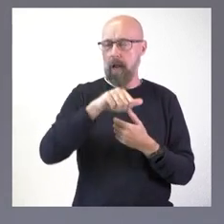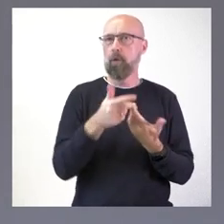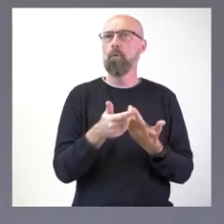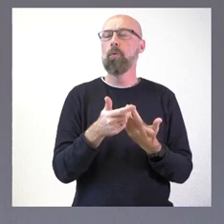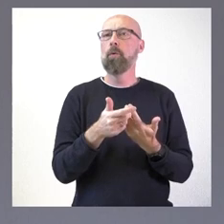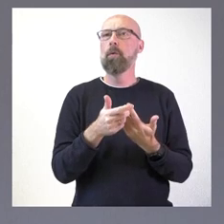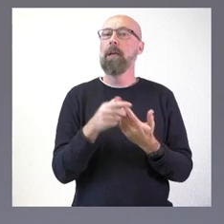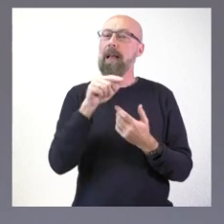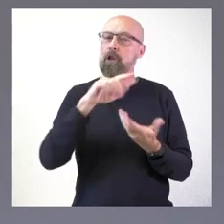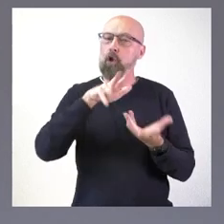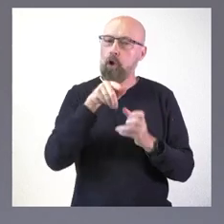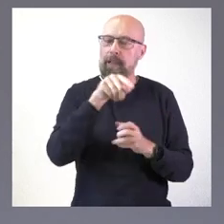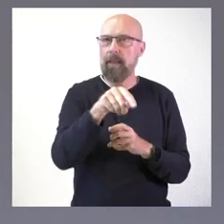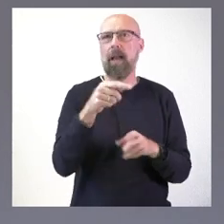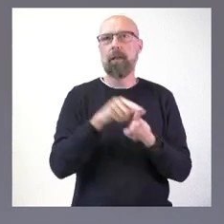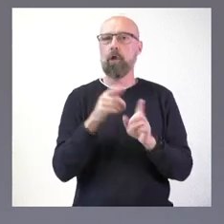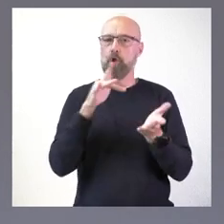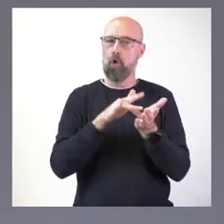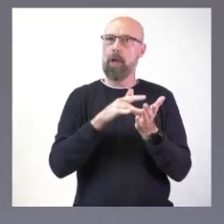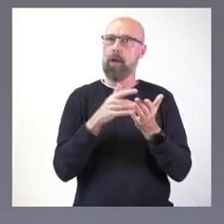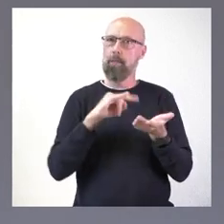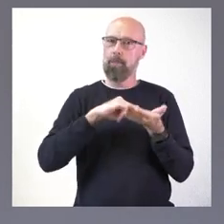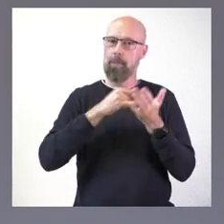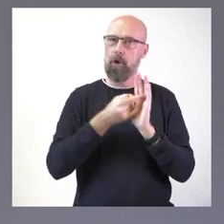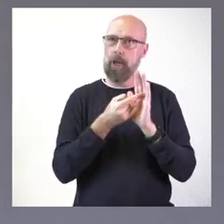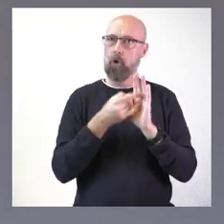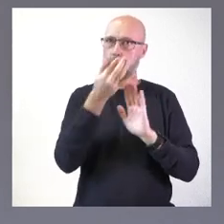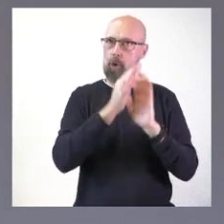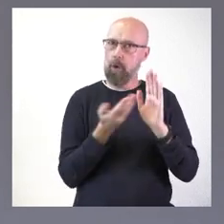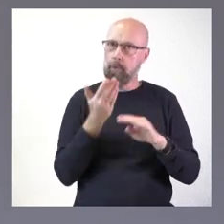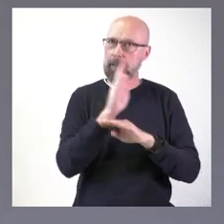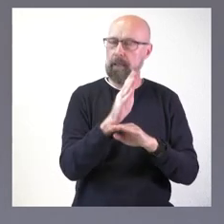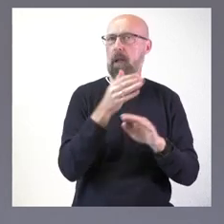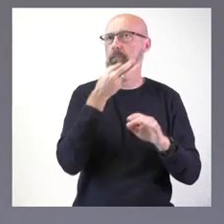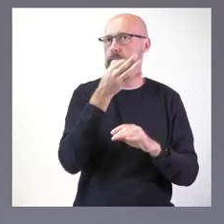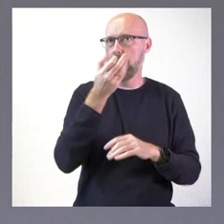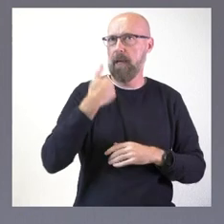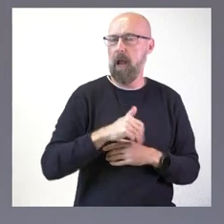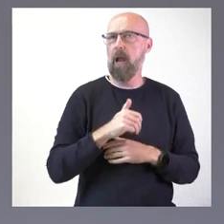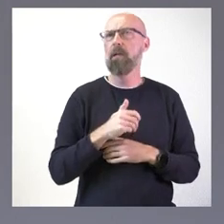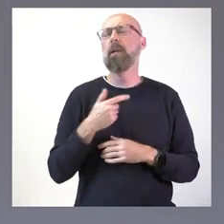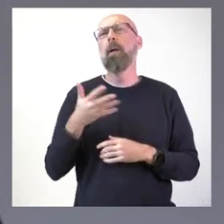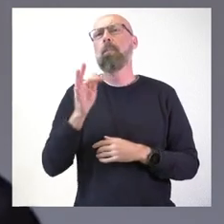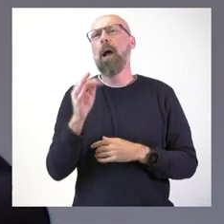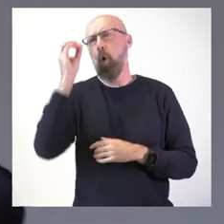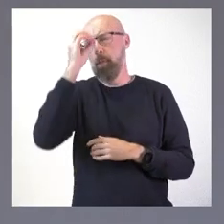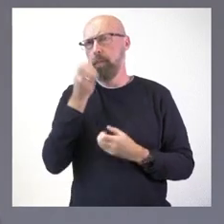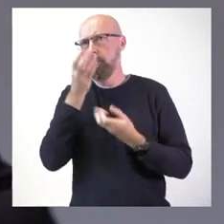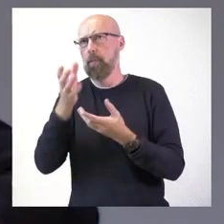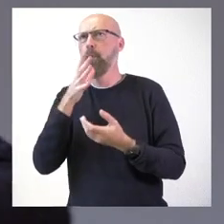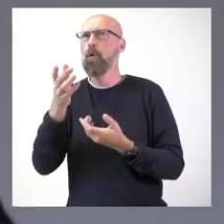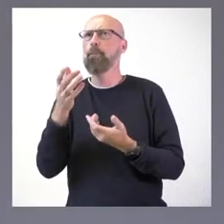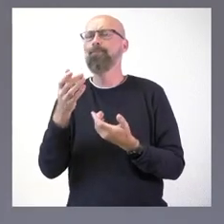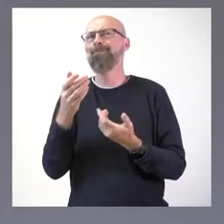cuando presentamos el proyecto de presupuestos. Y luego a mí me gustaría hacer una reflexión sobre un término que a mí me parece repugnante tener que